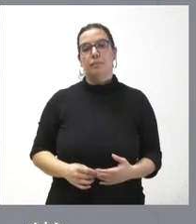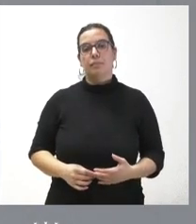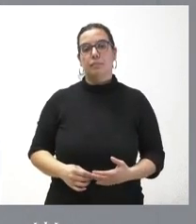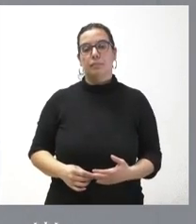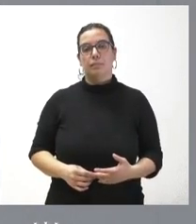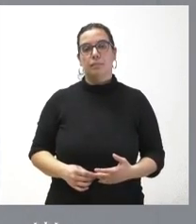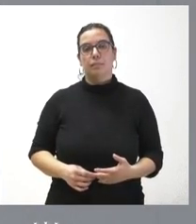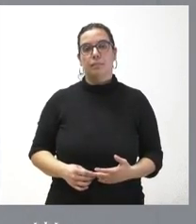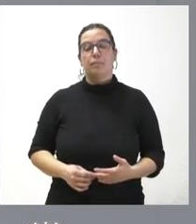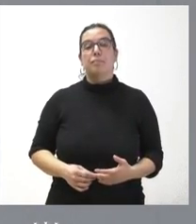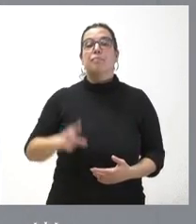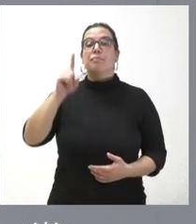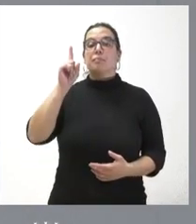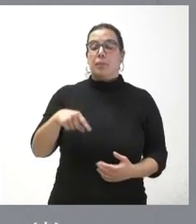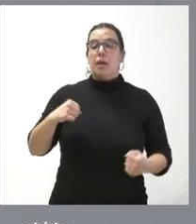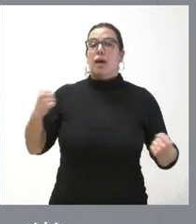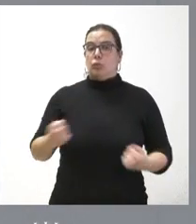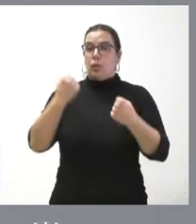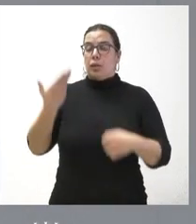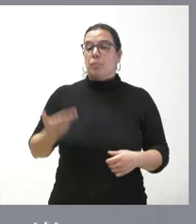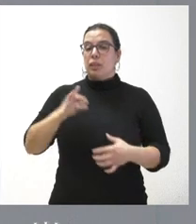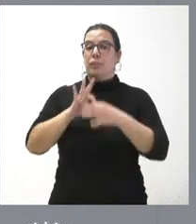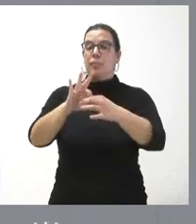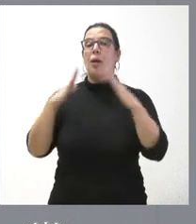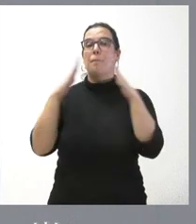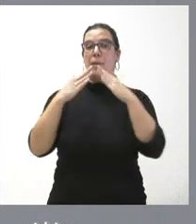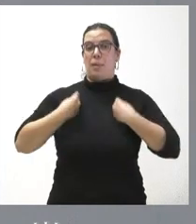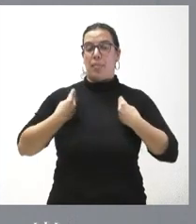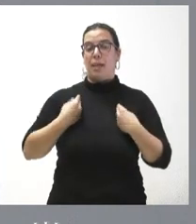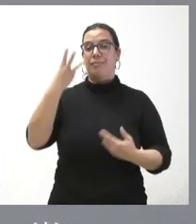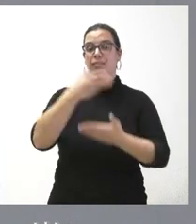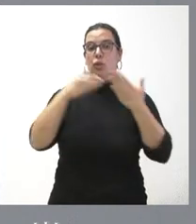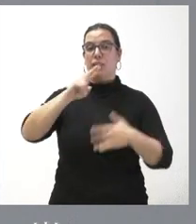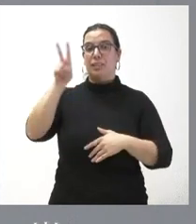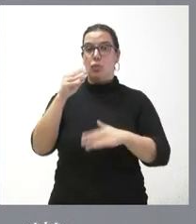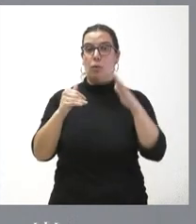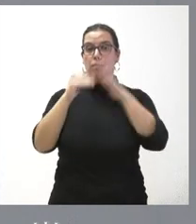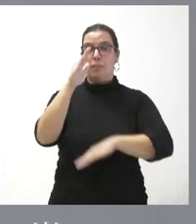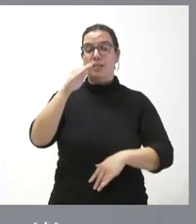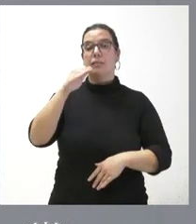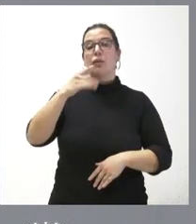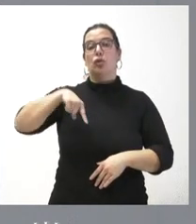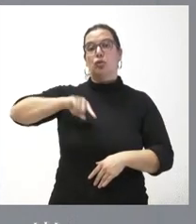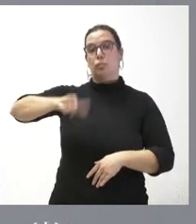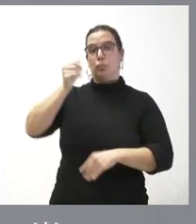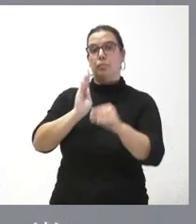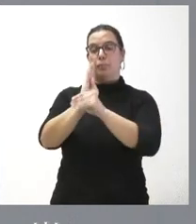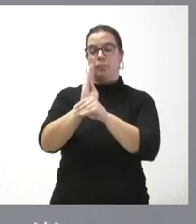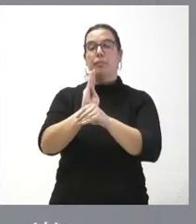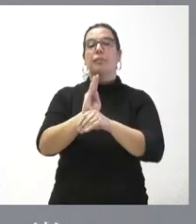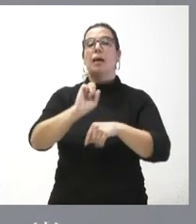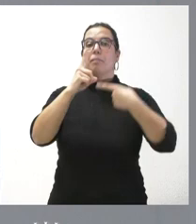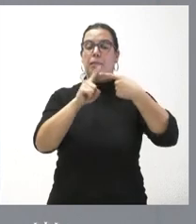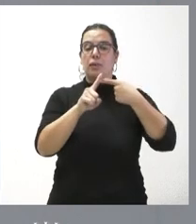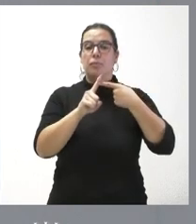Un grupo también muy relevante de actuaciones es el que tiene que ver con el ámbito de la vivienda. Más de tres millones de euros destinamos en este Consejo de Gobierno a actuaciones en materia de vivienda. En primer